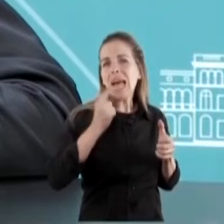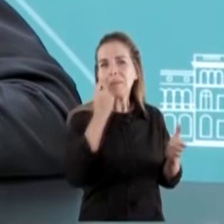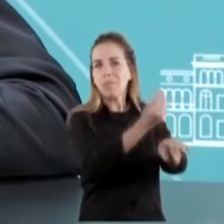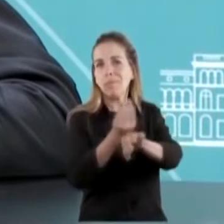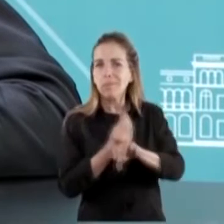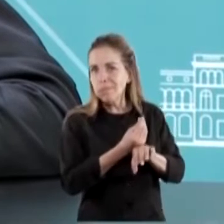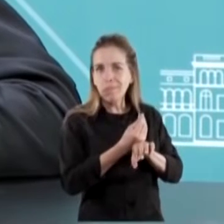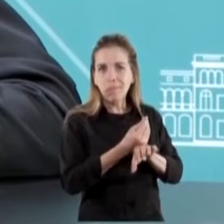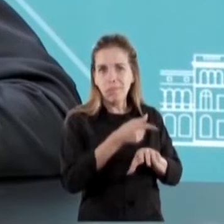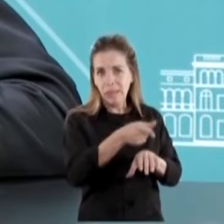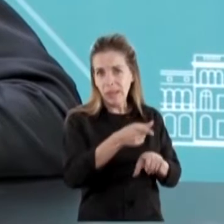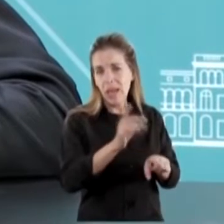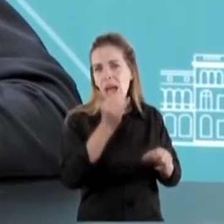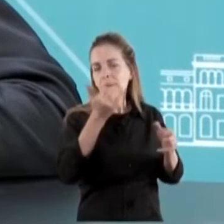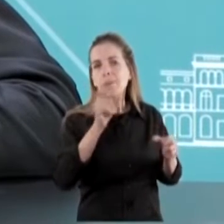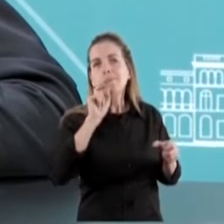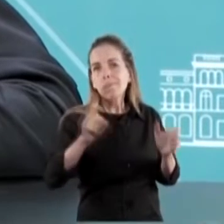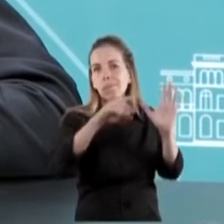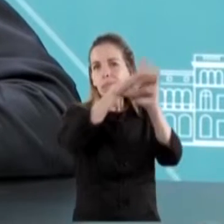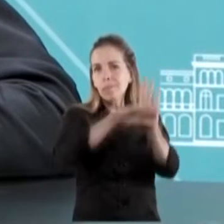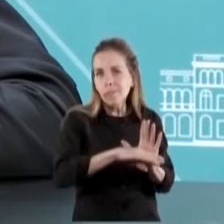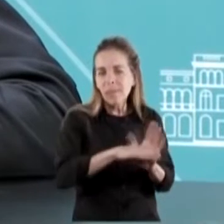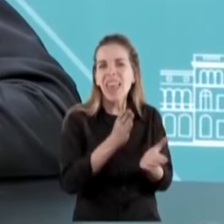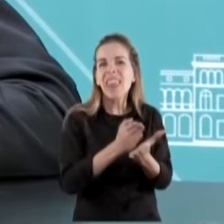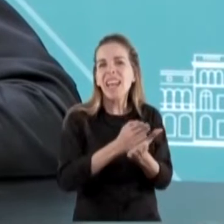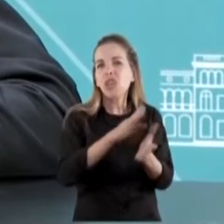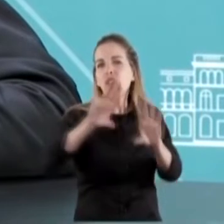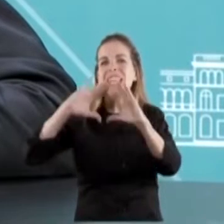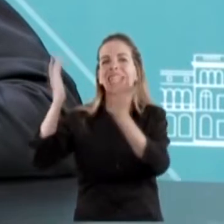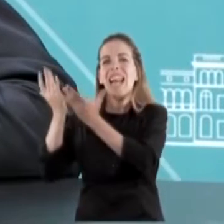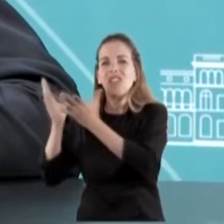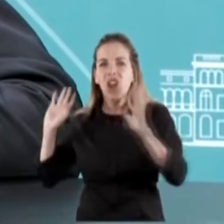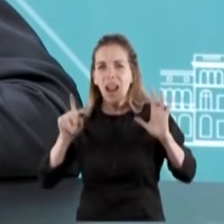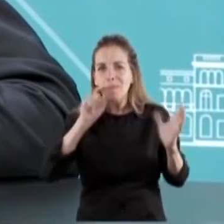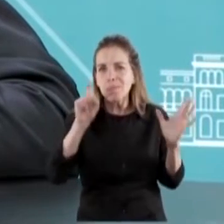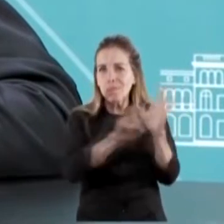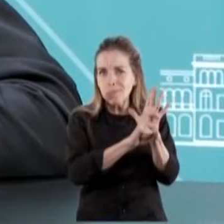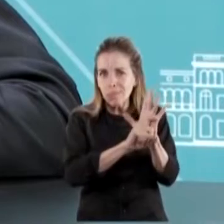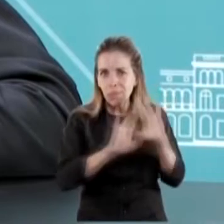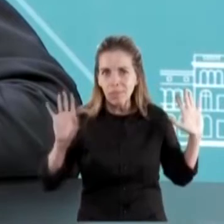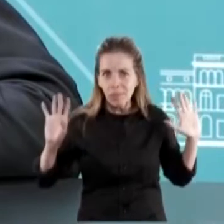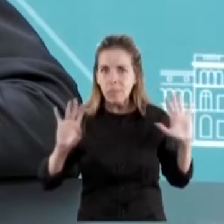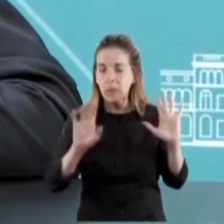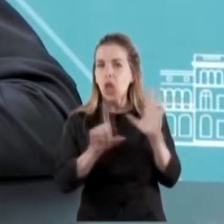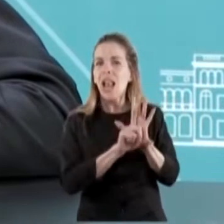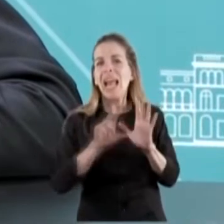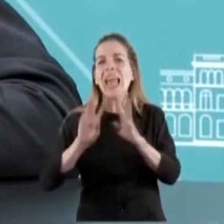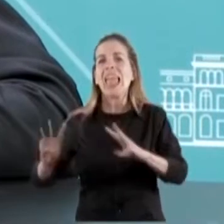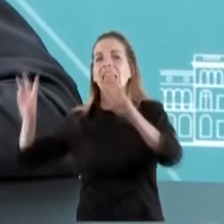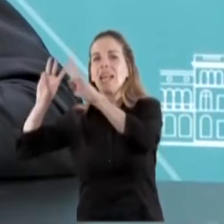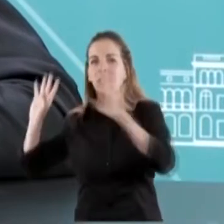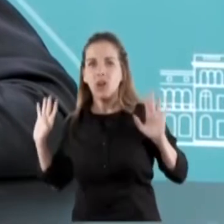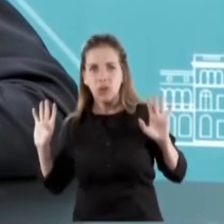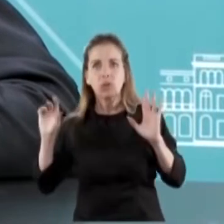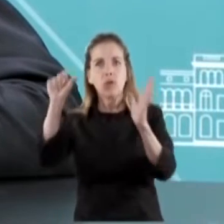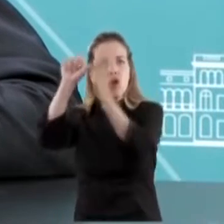fuera de las normativas del derecho internacional y por fuera de las normativas de las resoluciones de Naciones Unidas, donde apoyan todos los países.